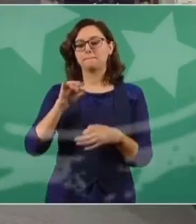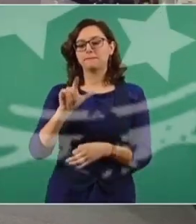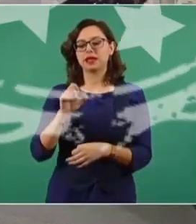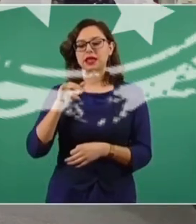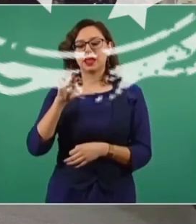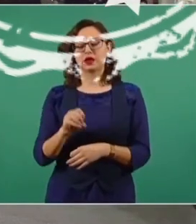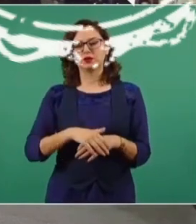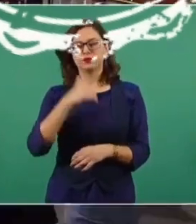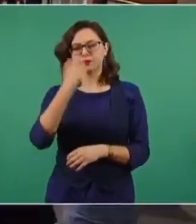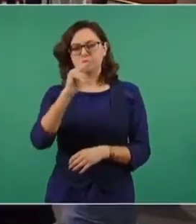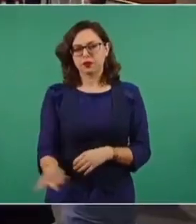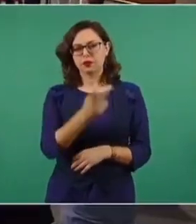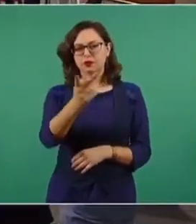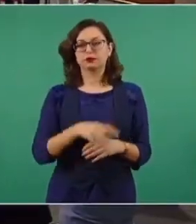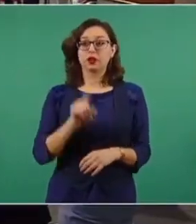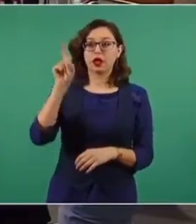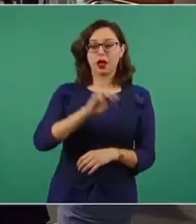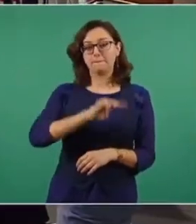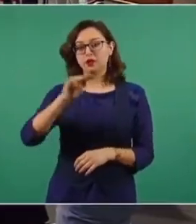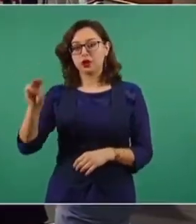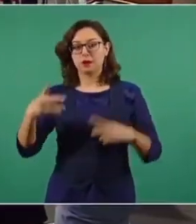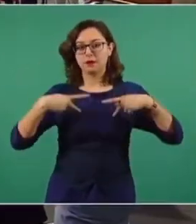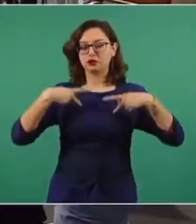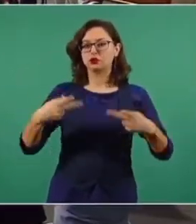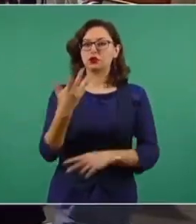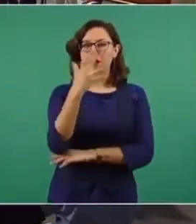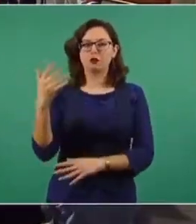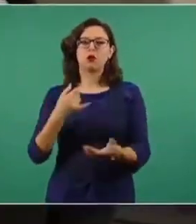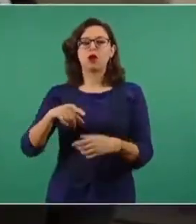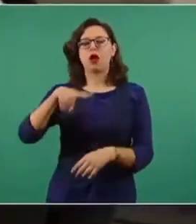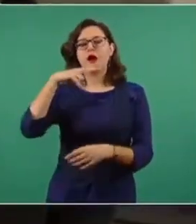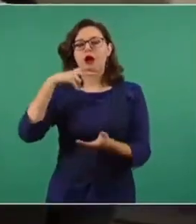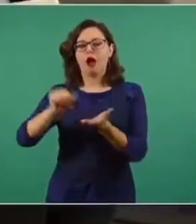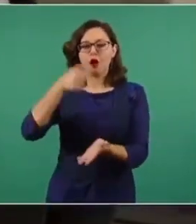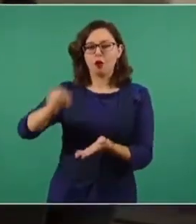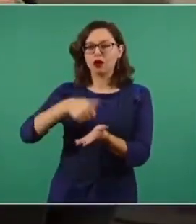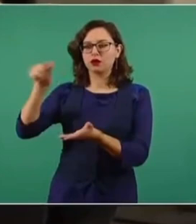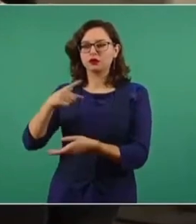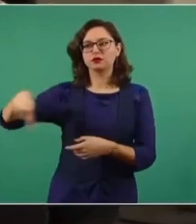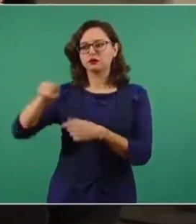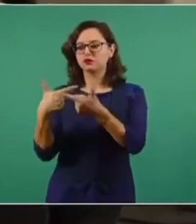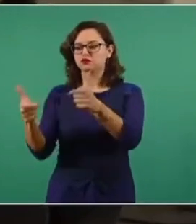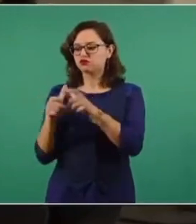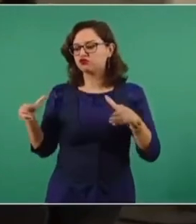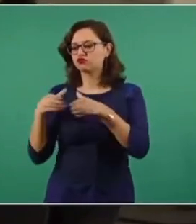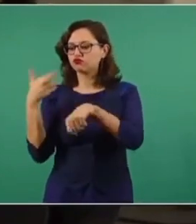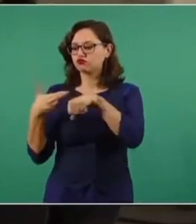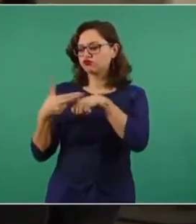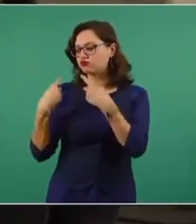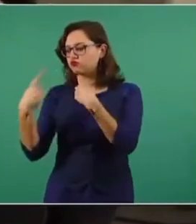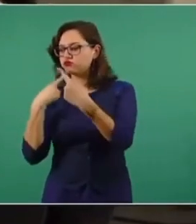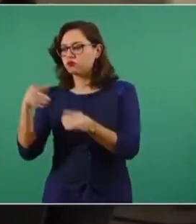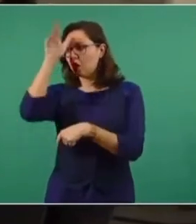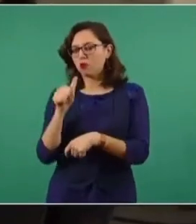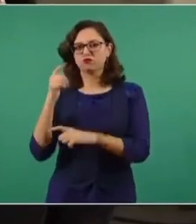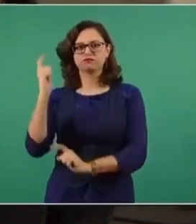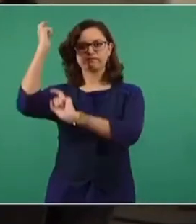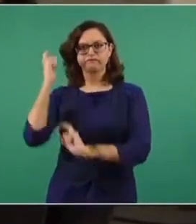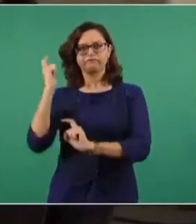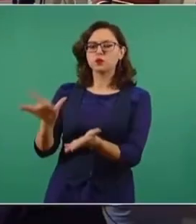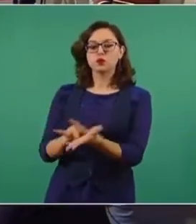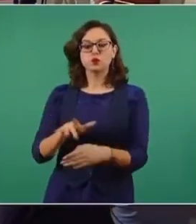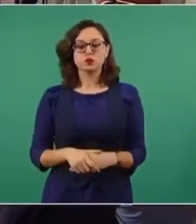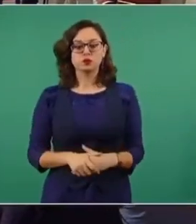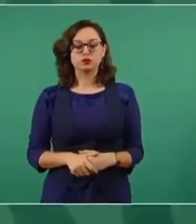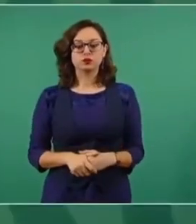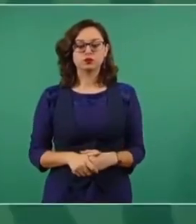Sobre un grupo de agricultores aguacateros que se armaron para evitar las incursiones del crimen organizado en los municipios de Salvador Escalante, Ario de Rosales, Nuevo Brecho y Taretán.